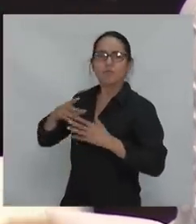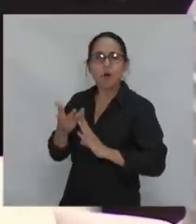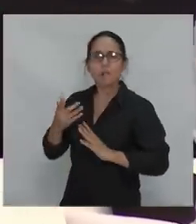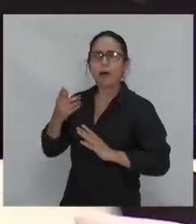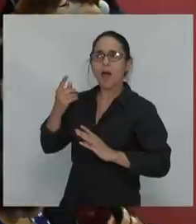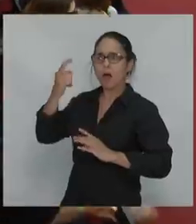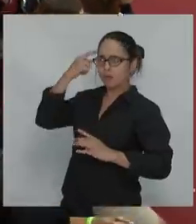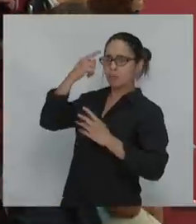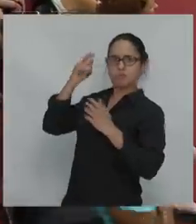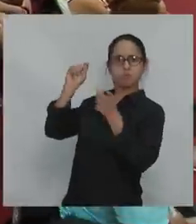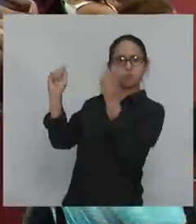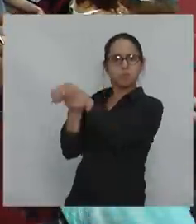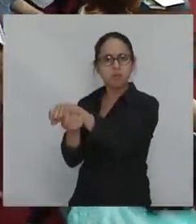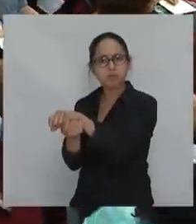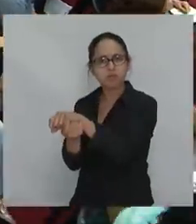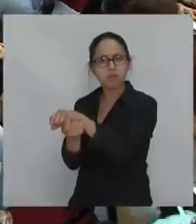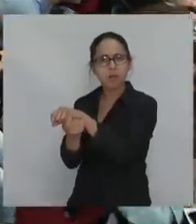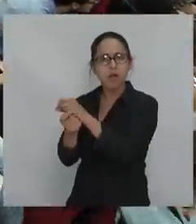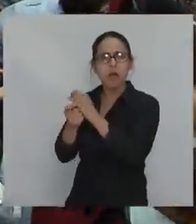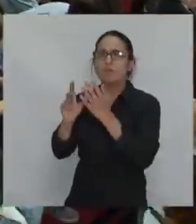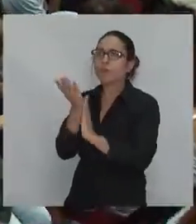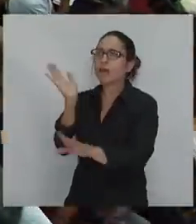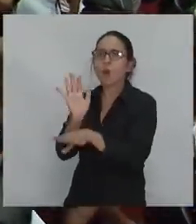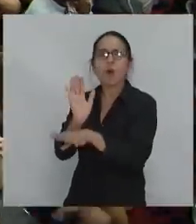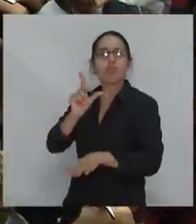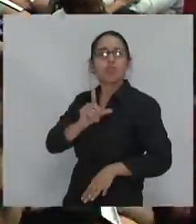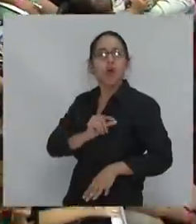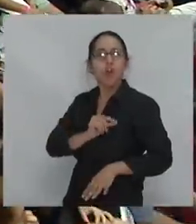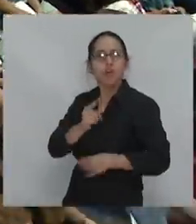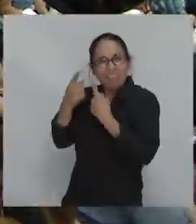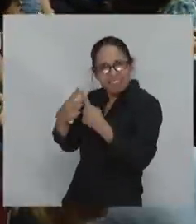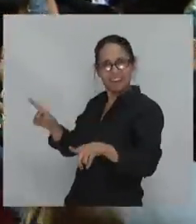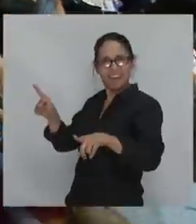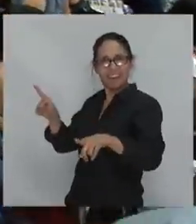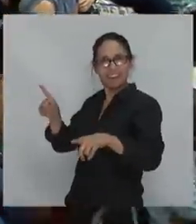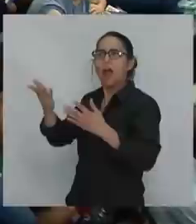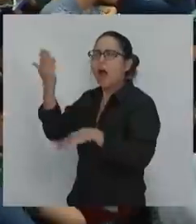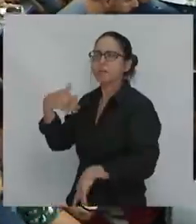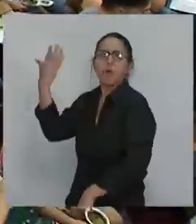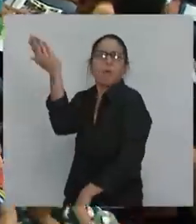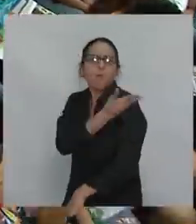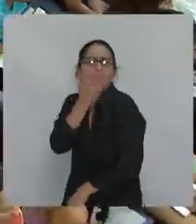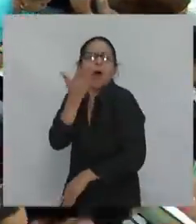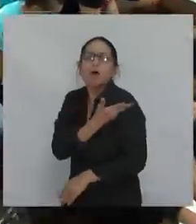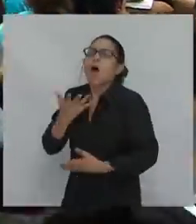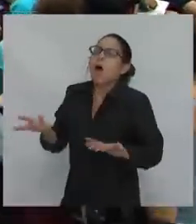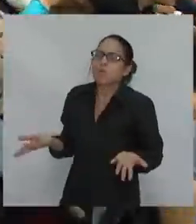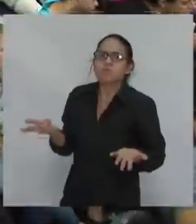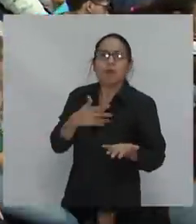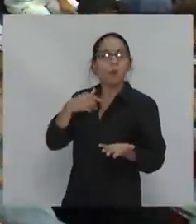diferente. ¿Por qué? Porque el dolor se ha convertido en conocimiento. El dolor se ha convertido en saber.